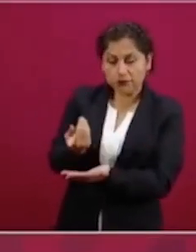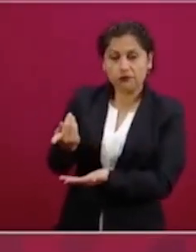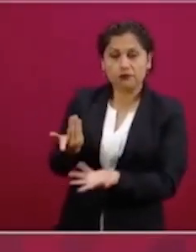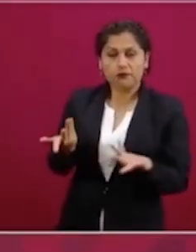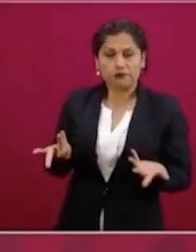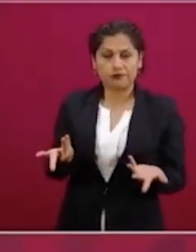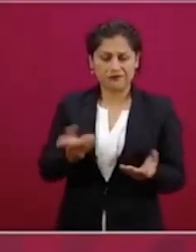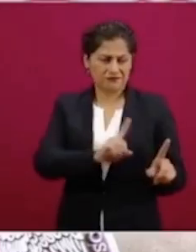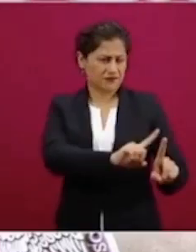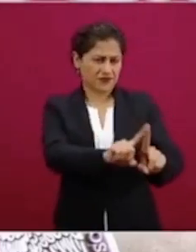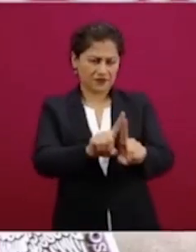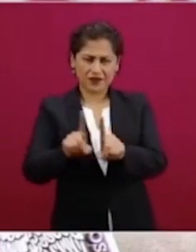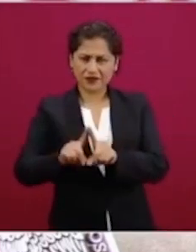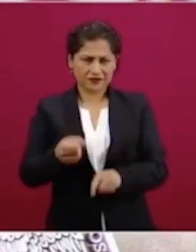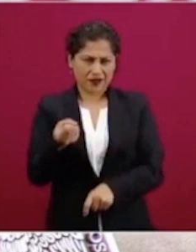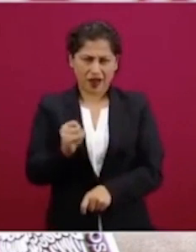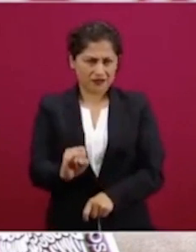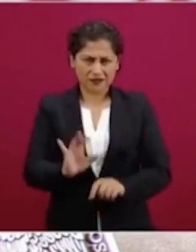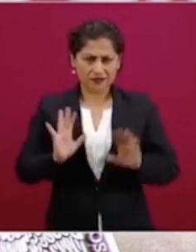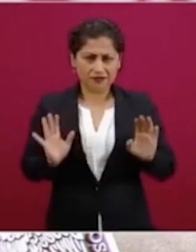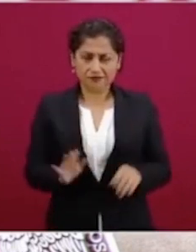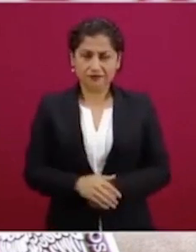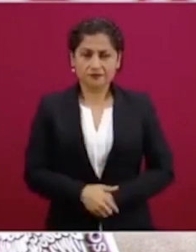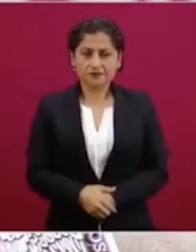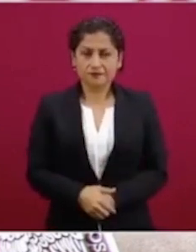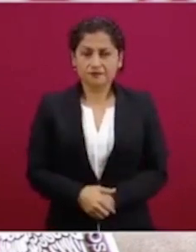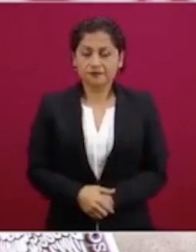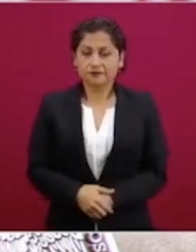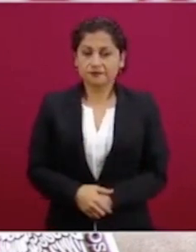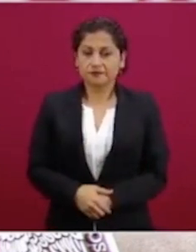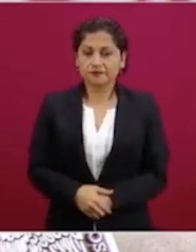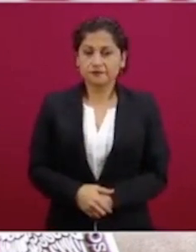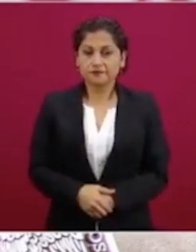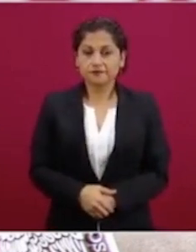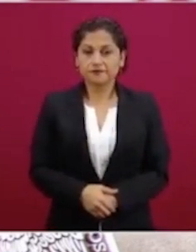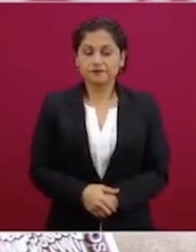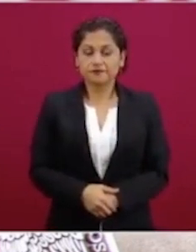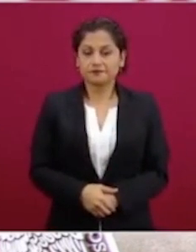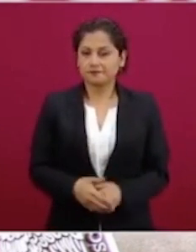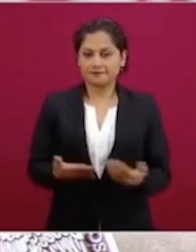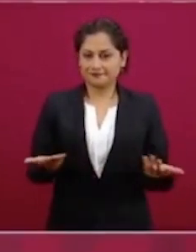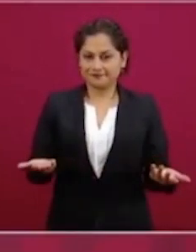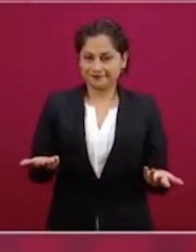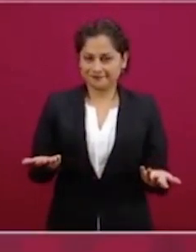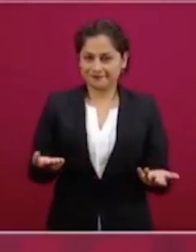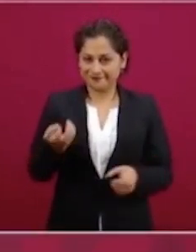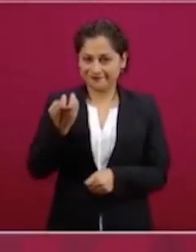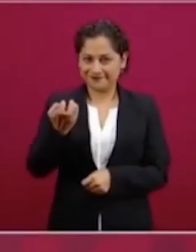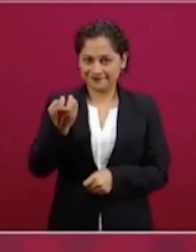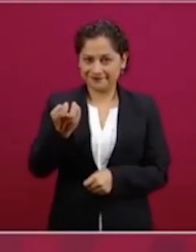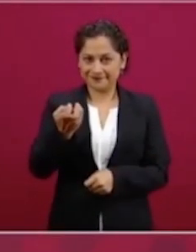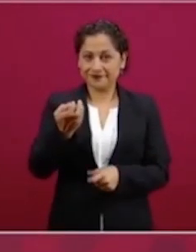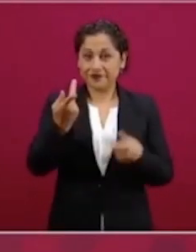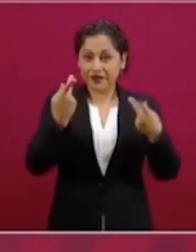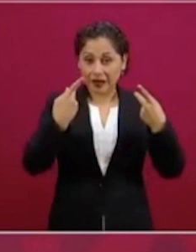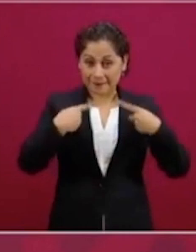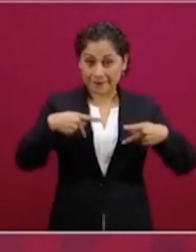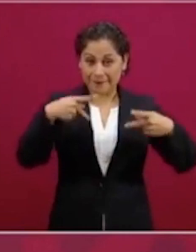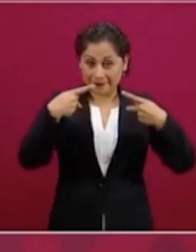entonces hay gente que conozco,